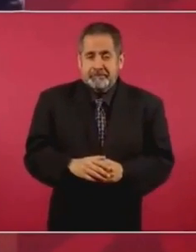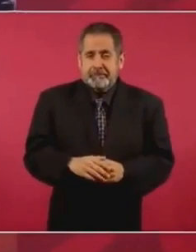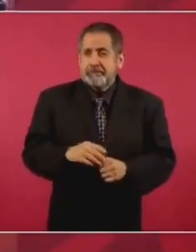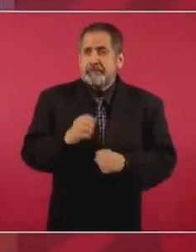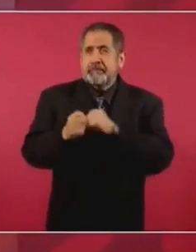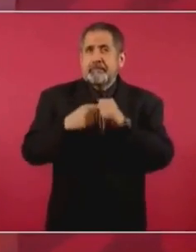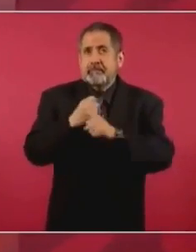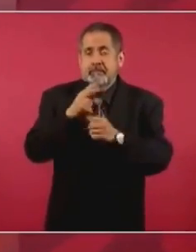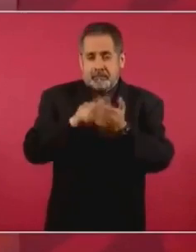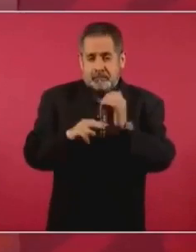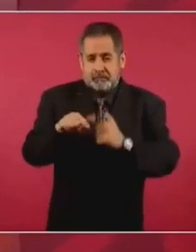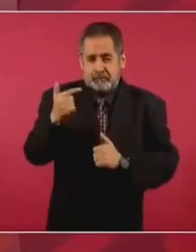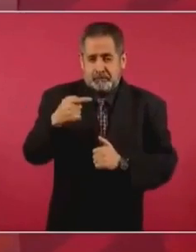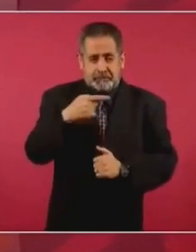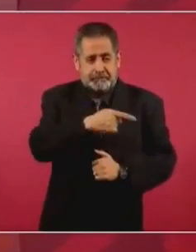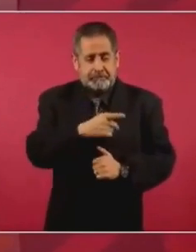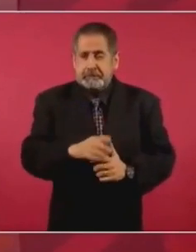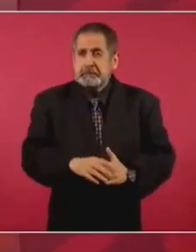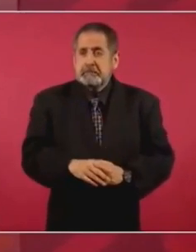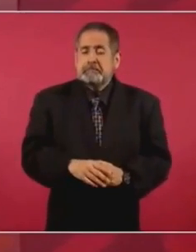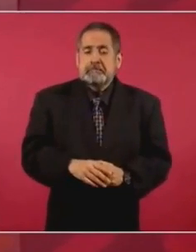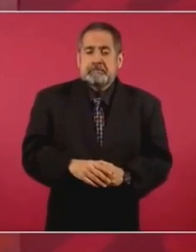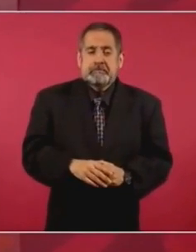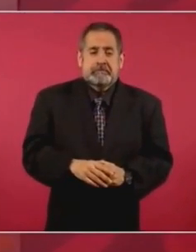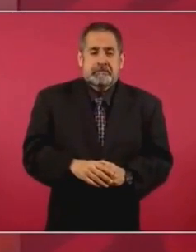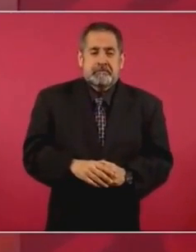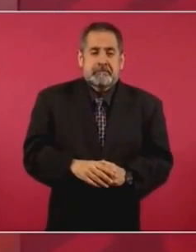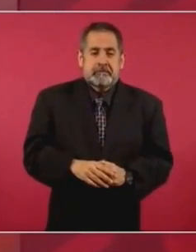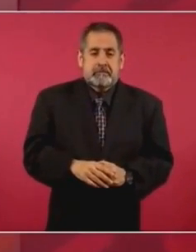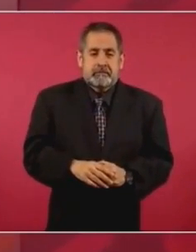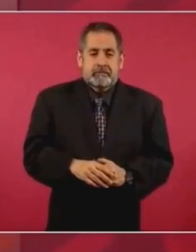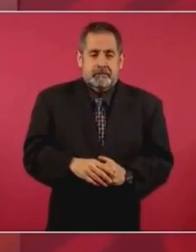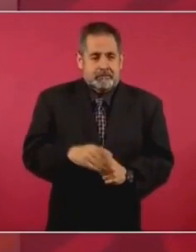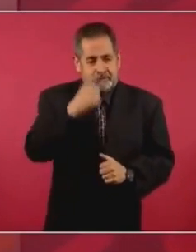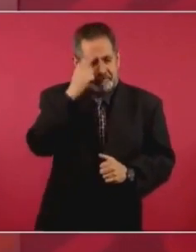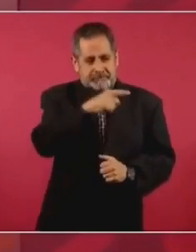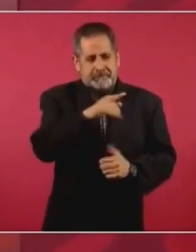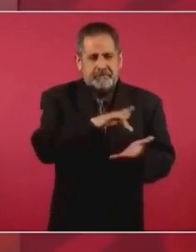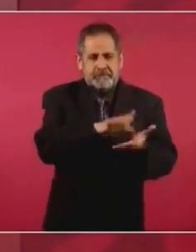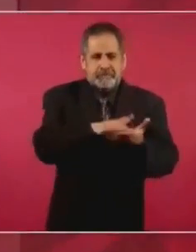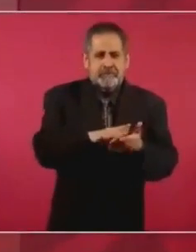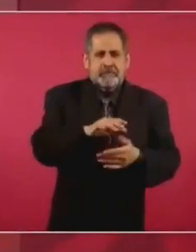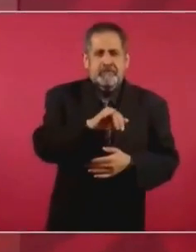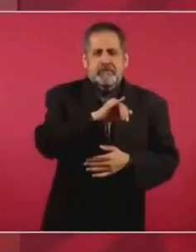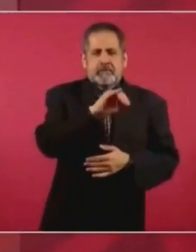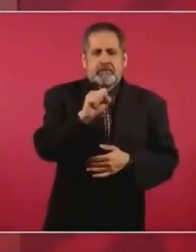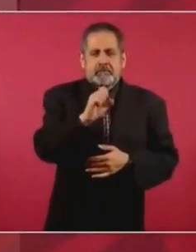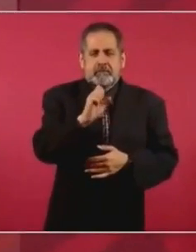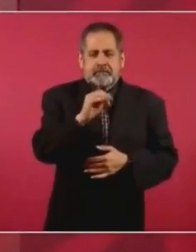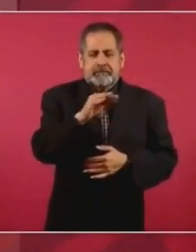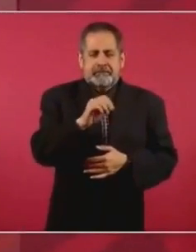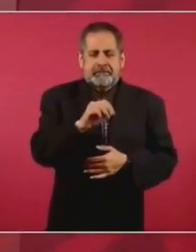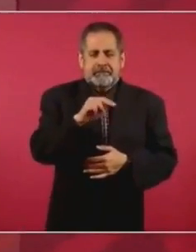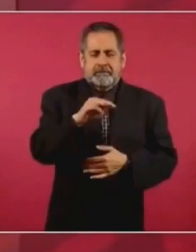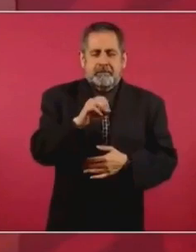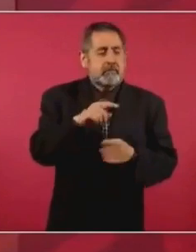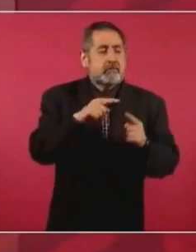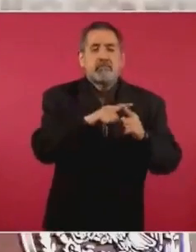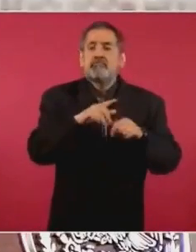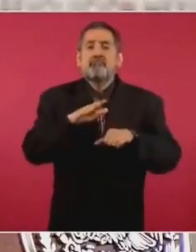12, Josefina Bajemota llamó a votar por Peña